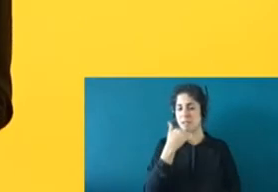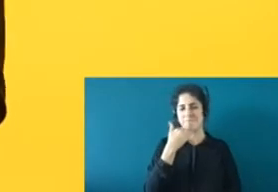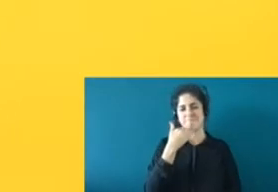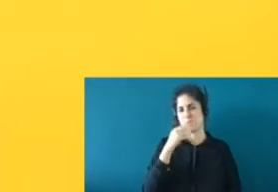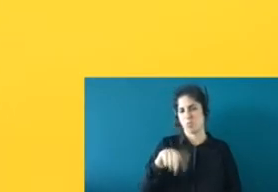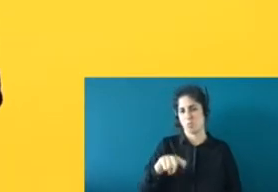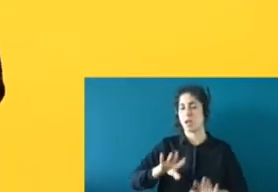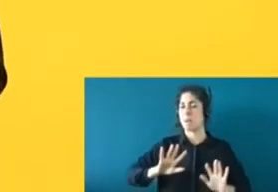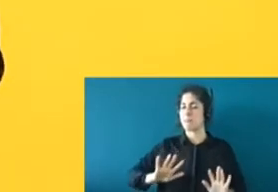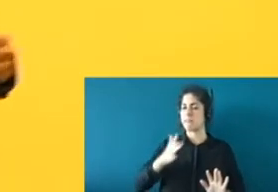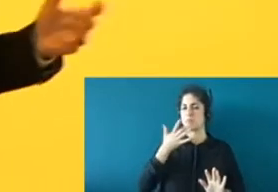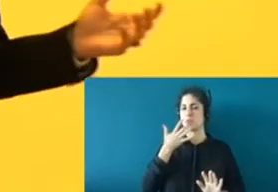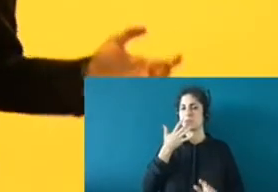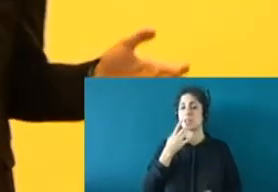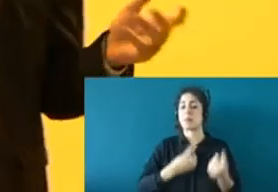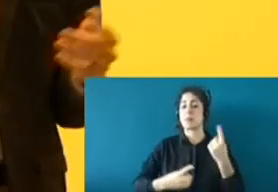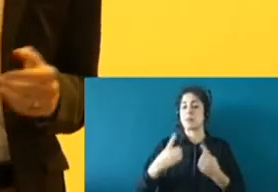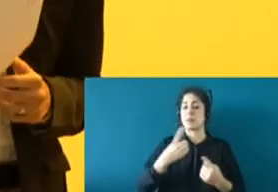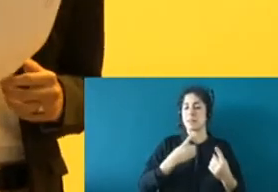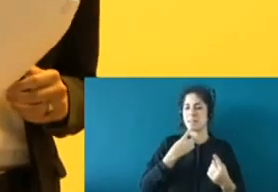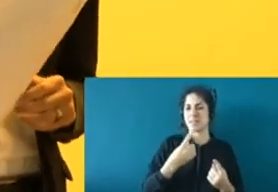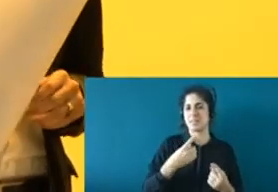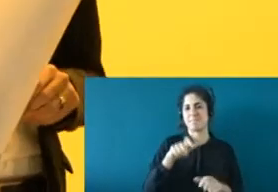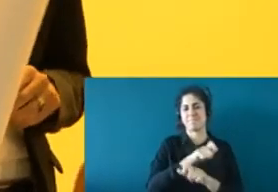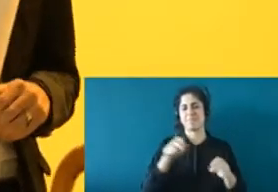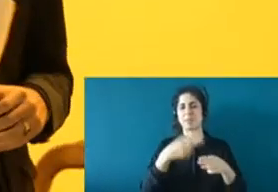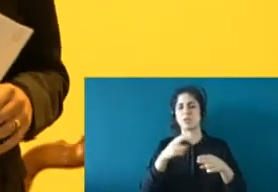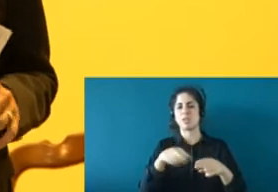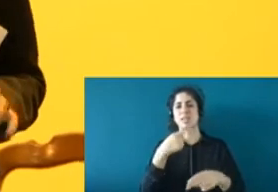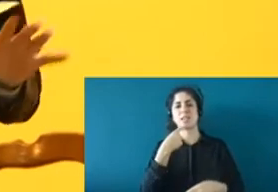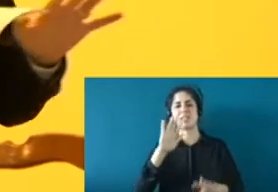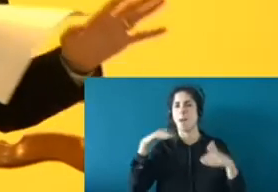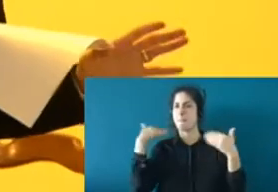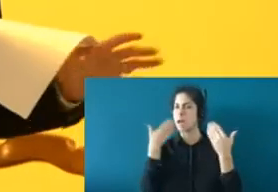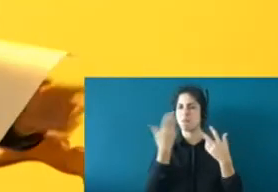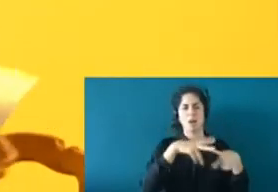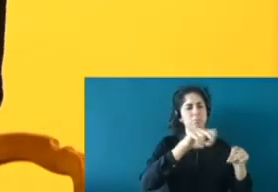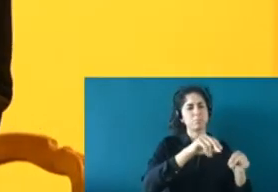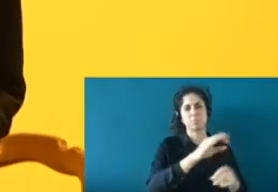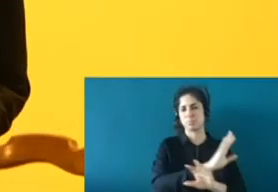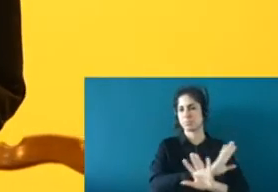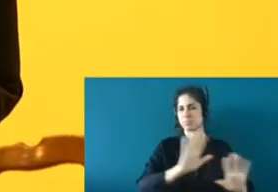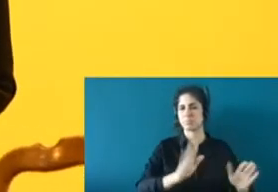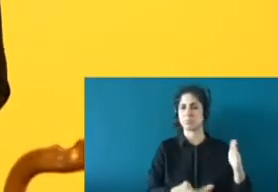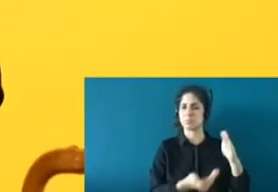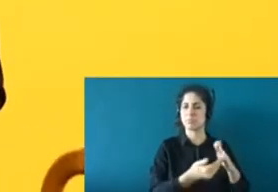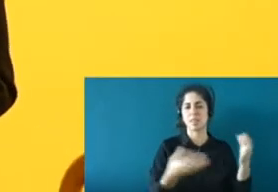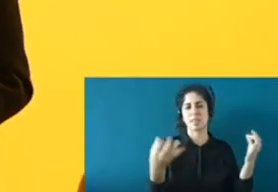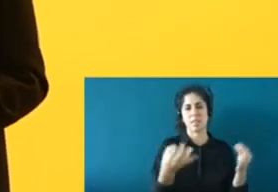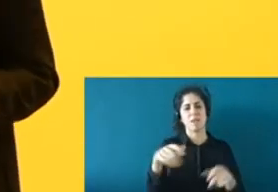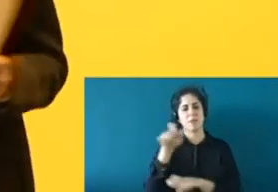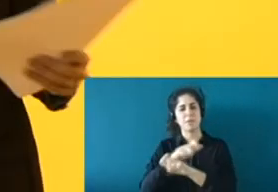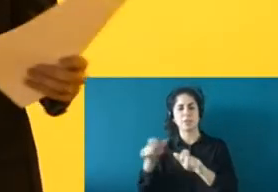tenemos que acabar con las mafias, tenemos que acabar con la llegada de personas migrantes en situación irregular, por su bien, pero,